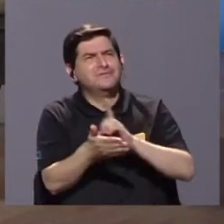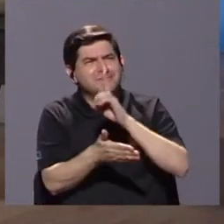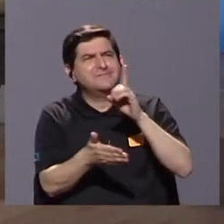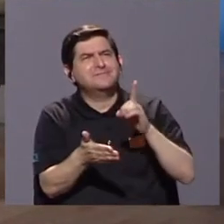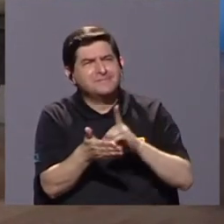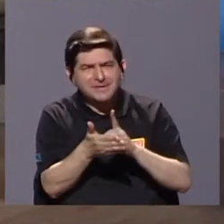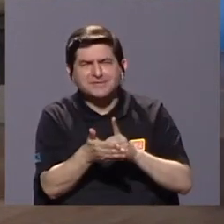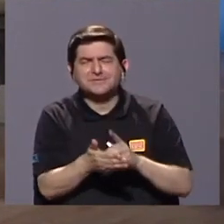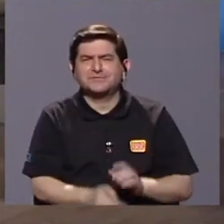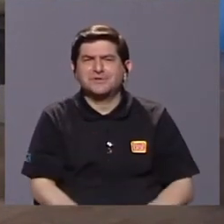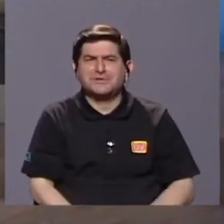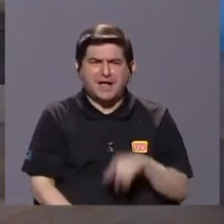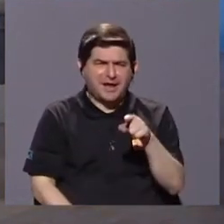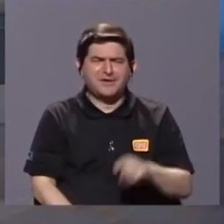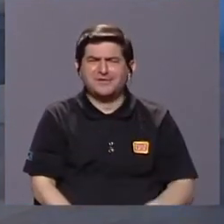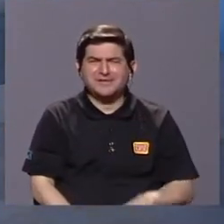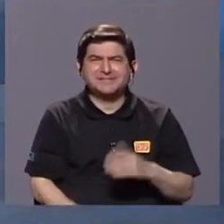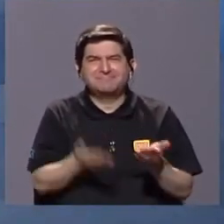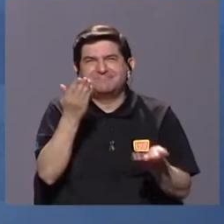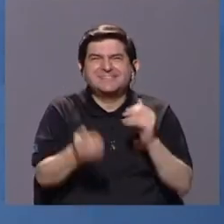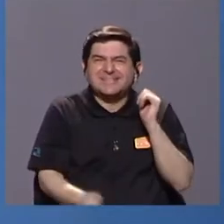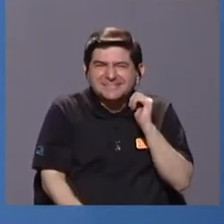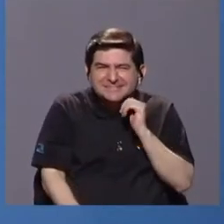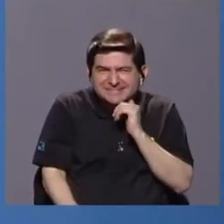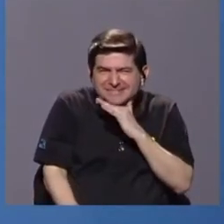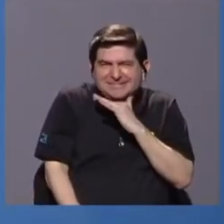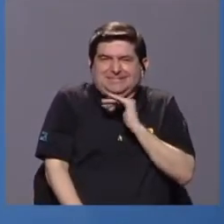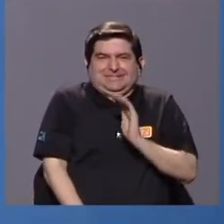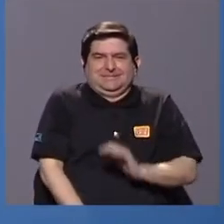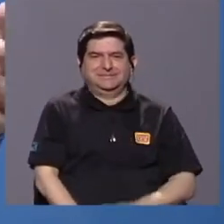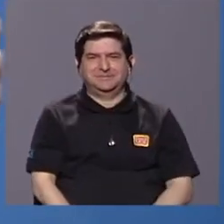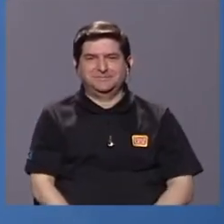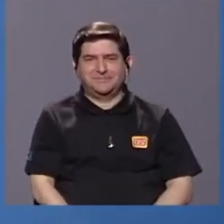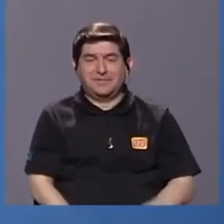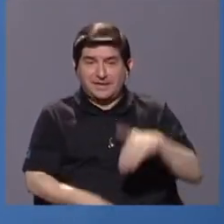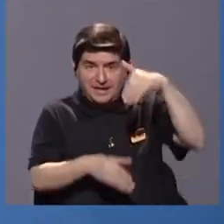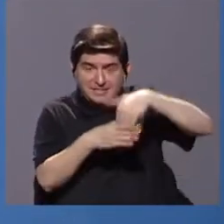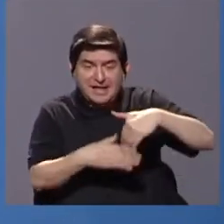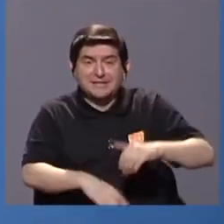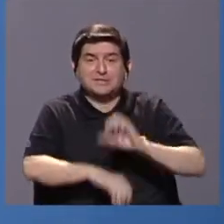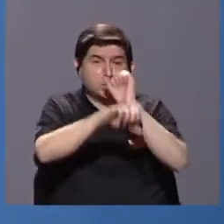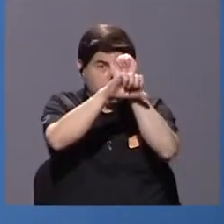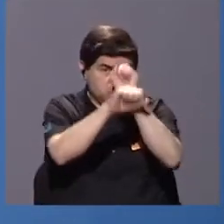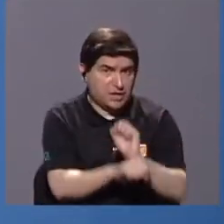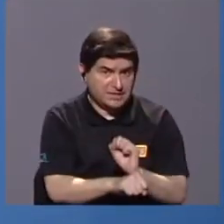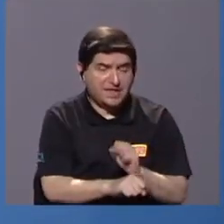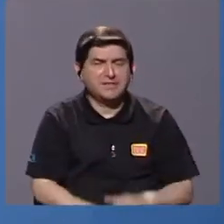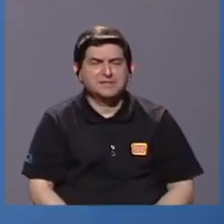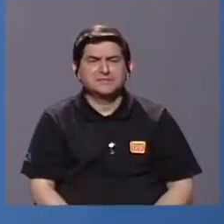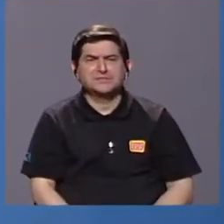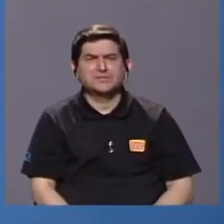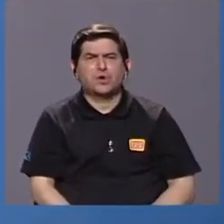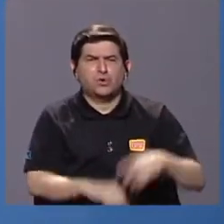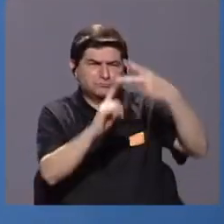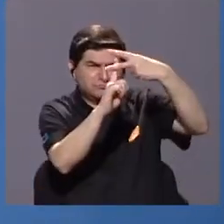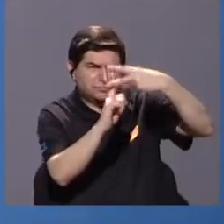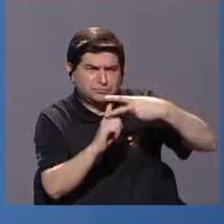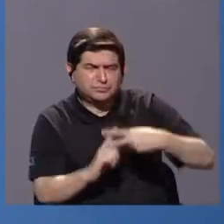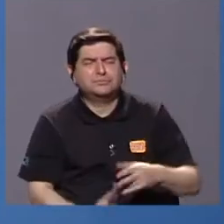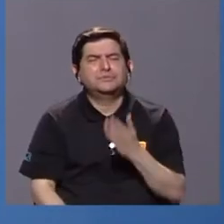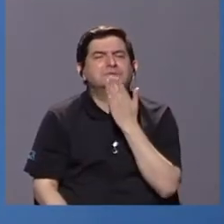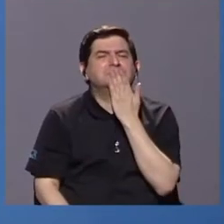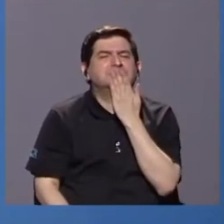es un diccionario muy extraño, ¿verdad?, digamos, dentro de la tradición lexicográfica indígena